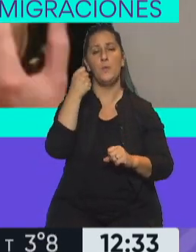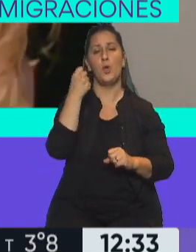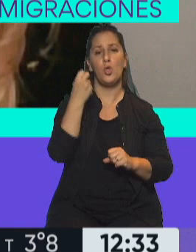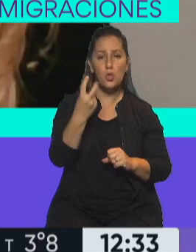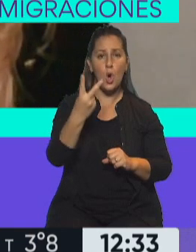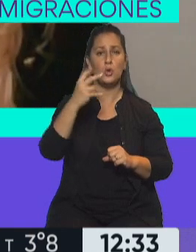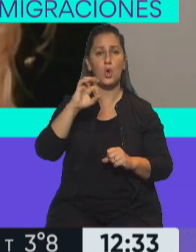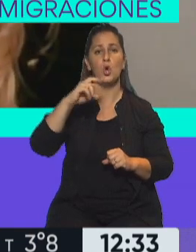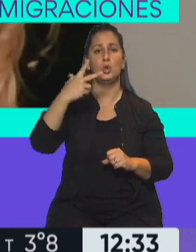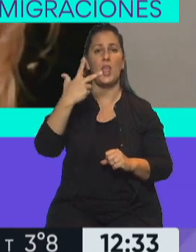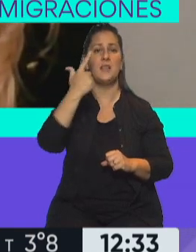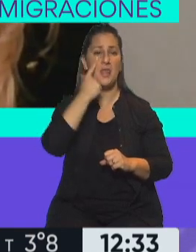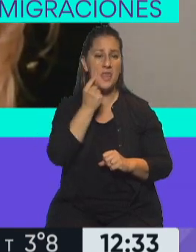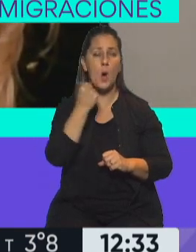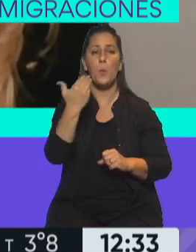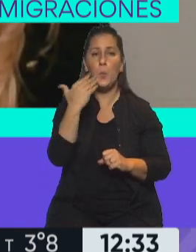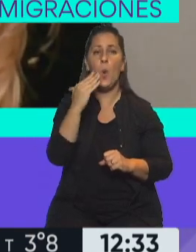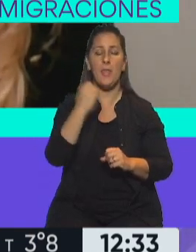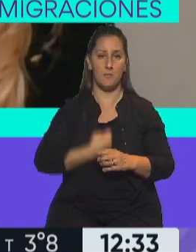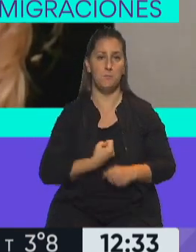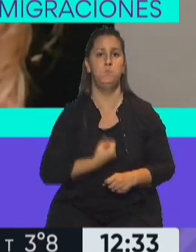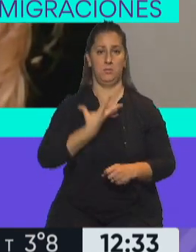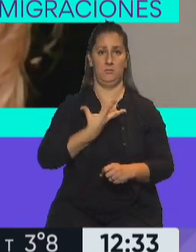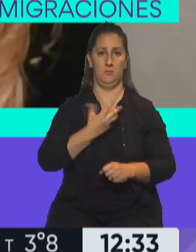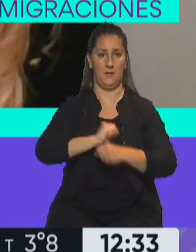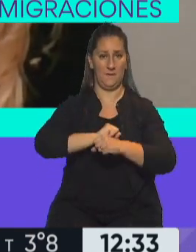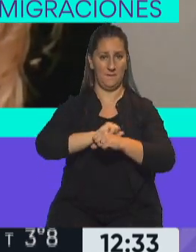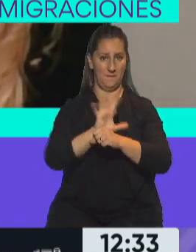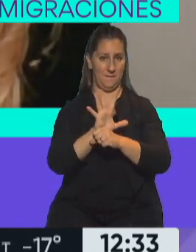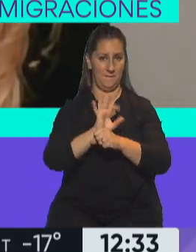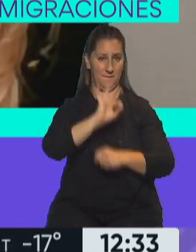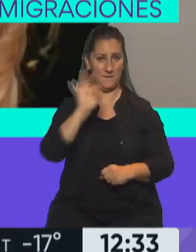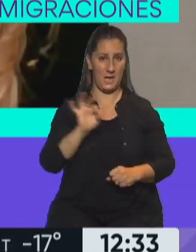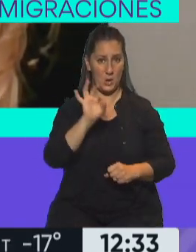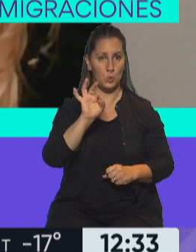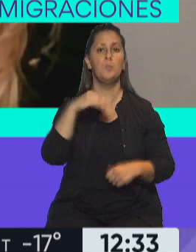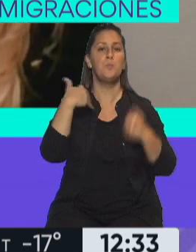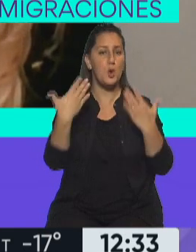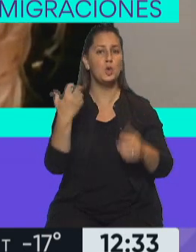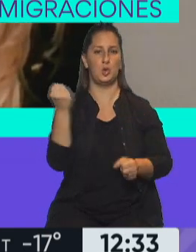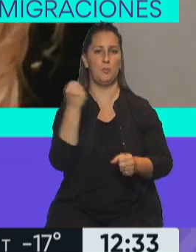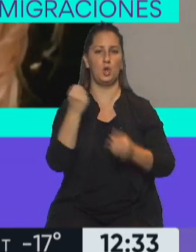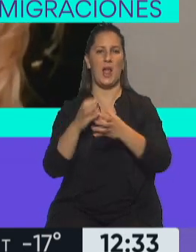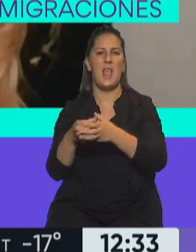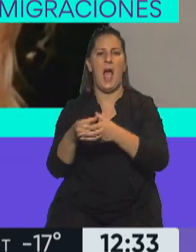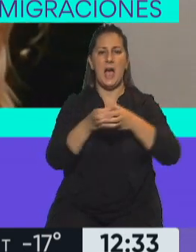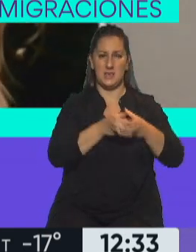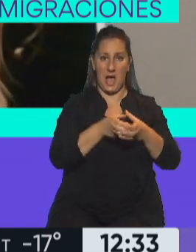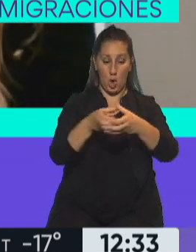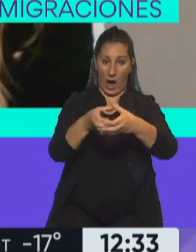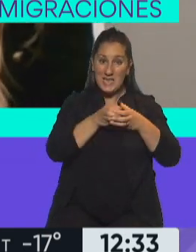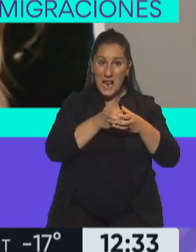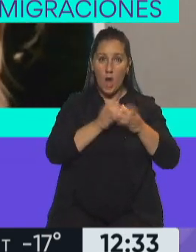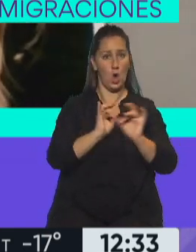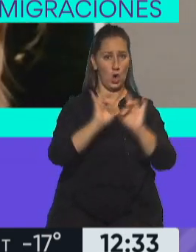se le pueda manifestar el virus, esta persona por eso es importante que esté aislada, porque ahí aislada no contagia a nadie.